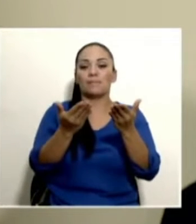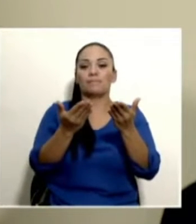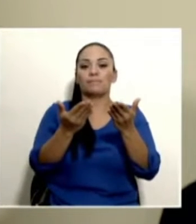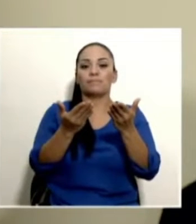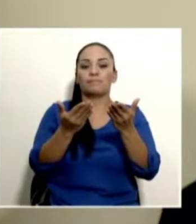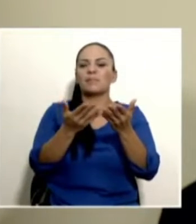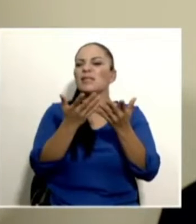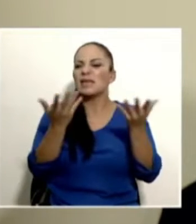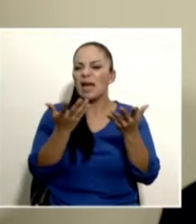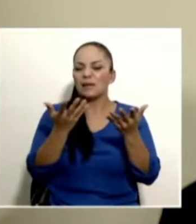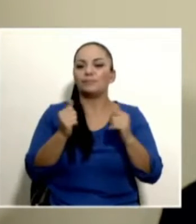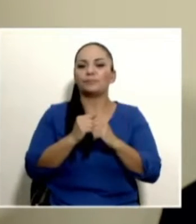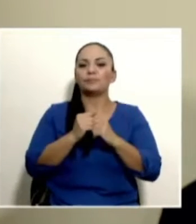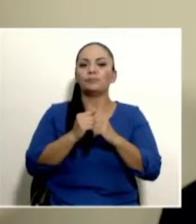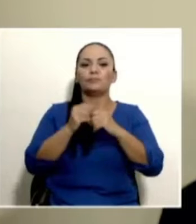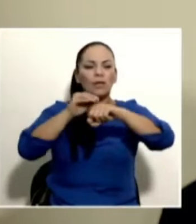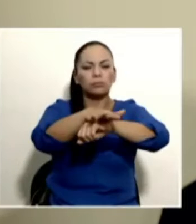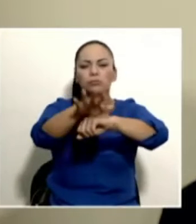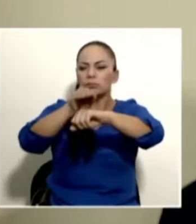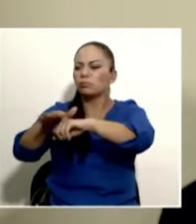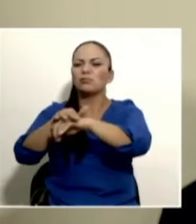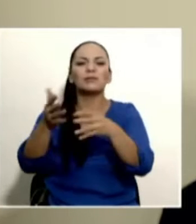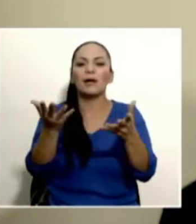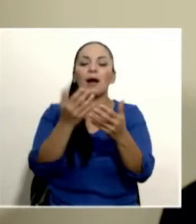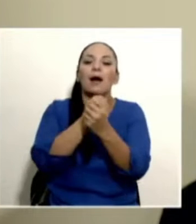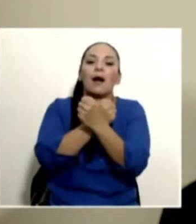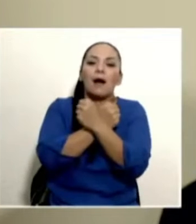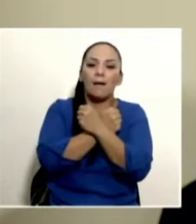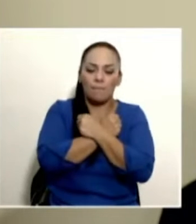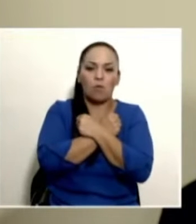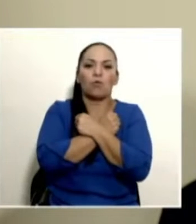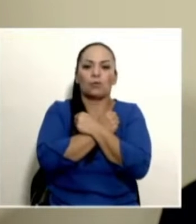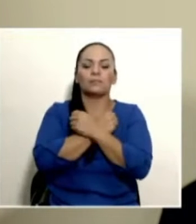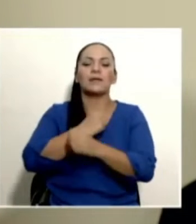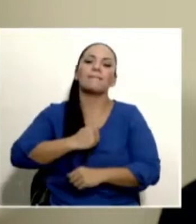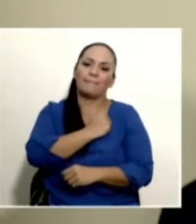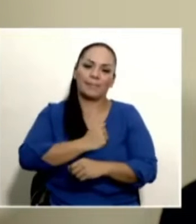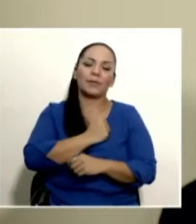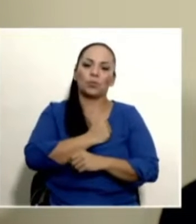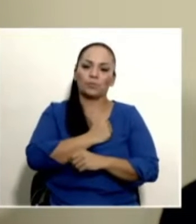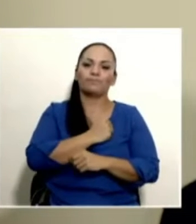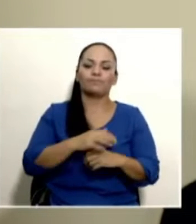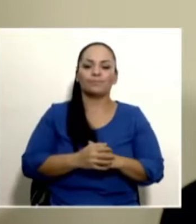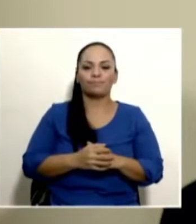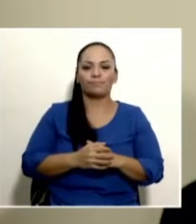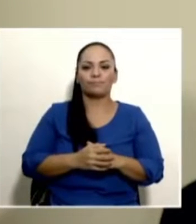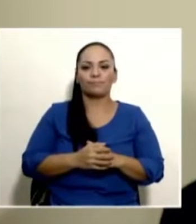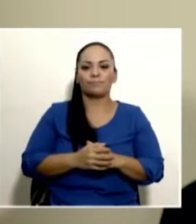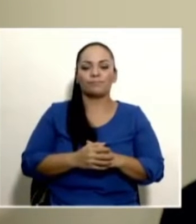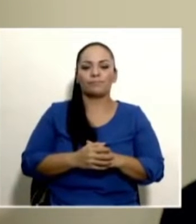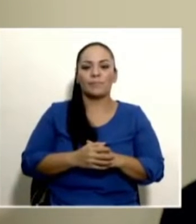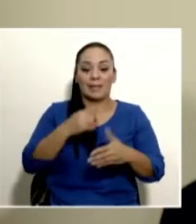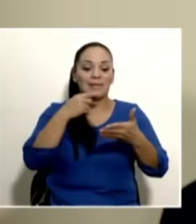corriente de amor y reconciliación. Nosotros somos una